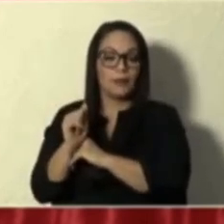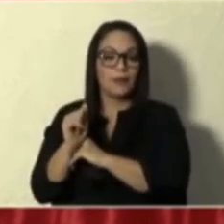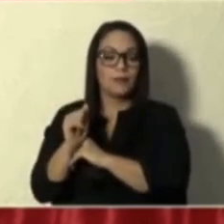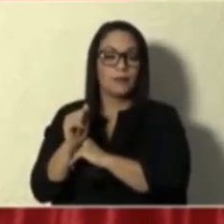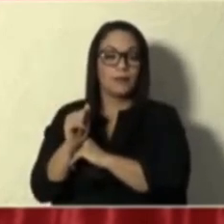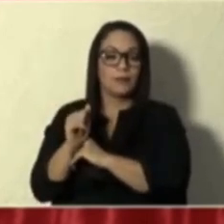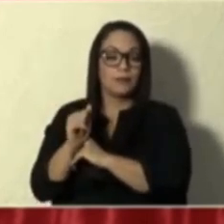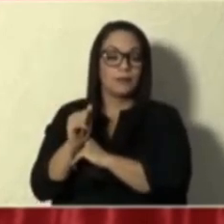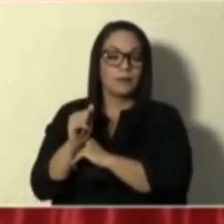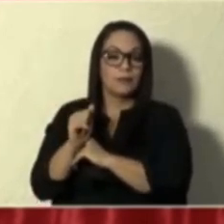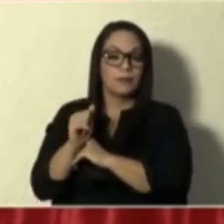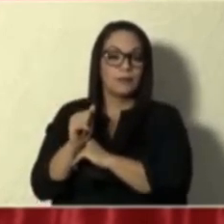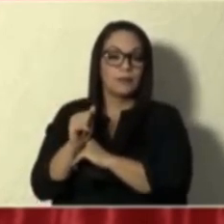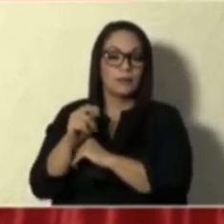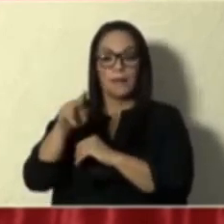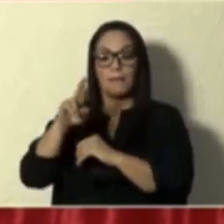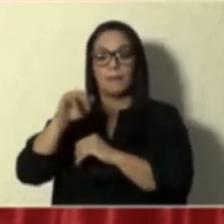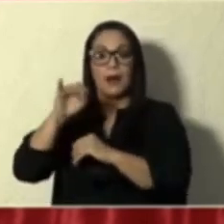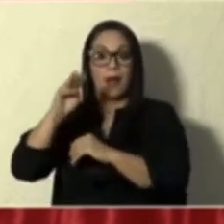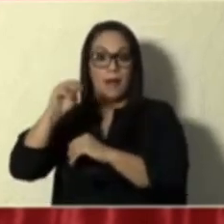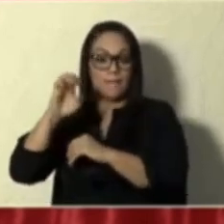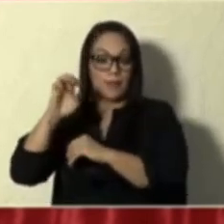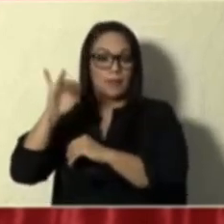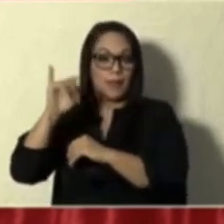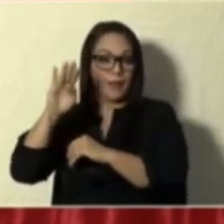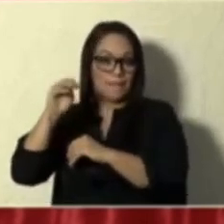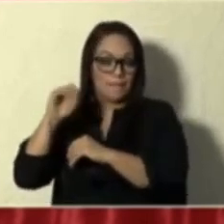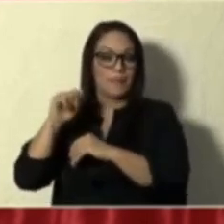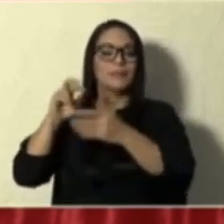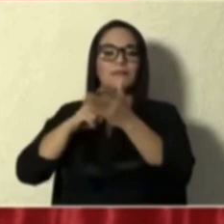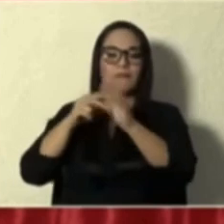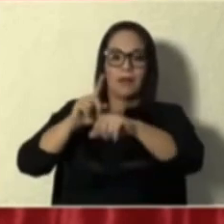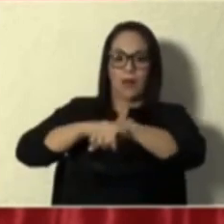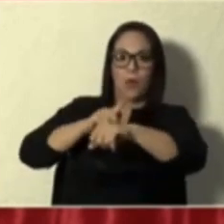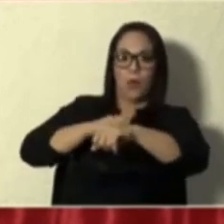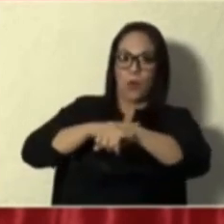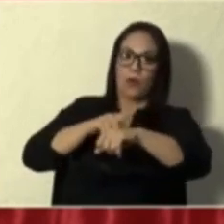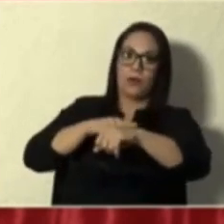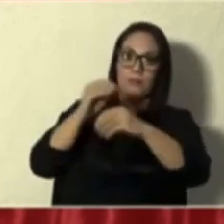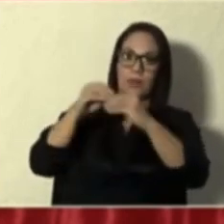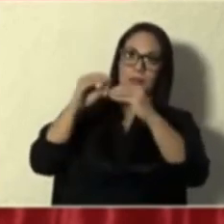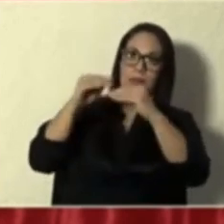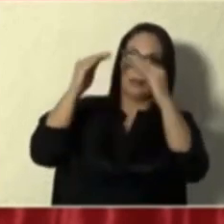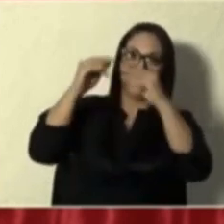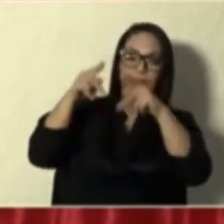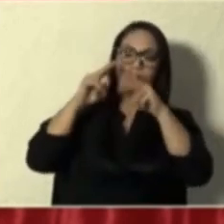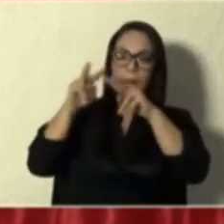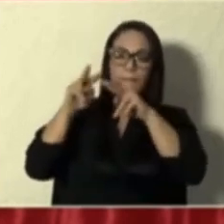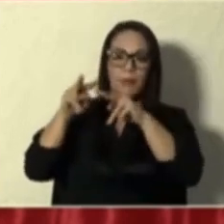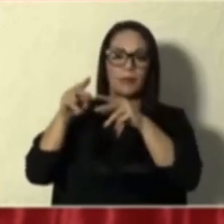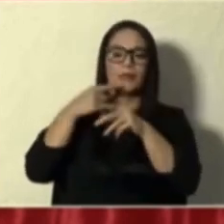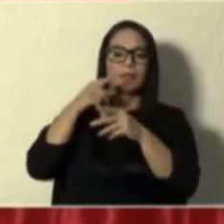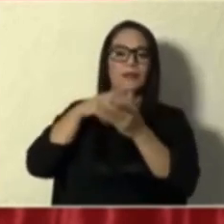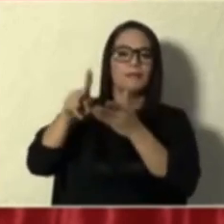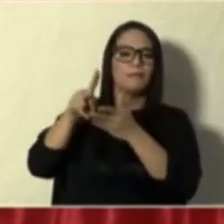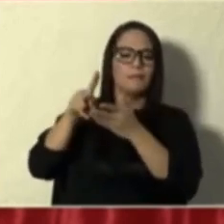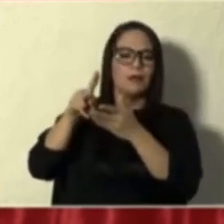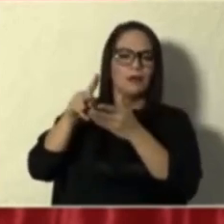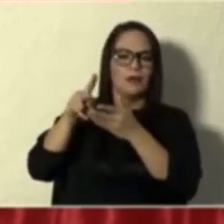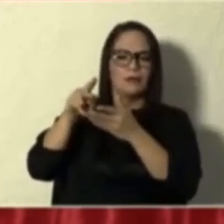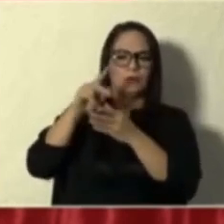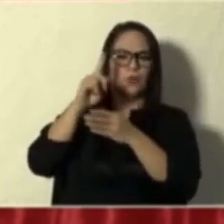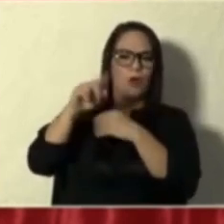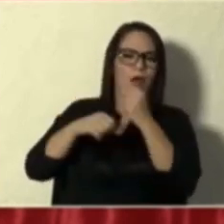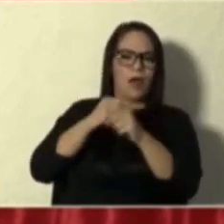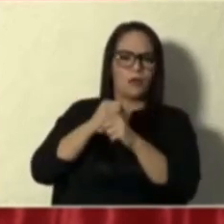llaman ellos prime time, en las horas de mayor audiencia, rating, de paga todo el año, tres o cuatro minutos.